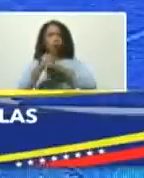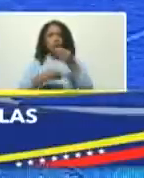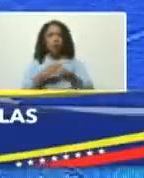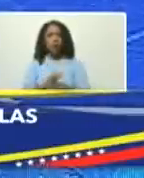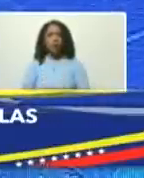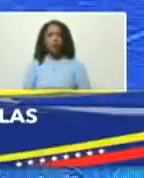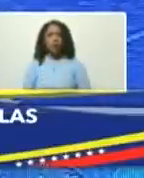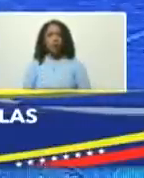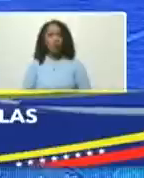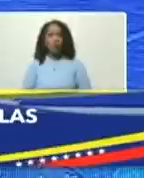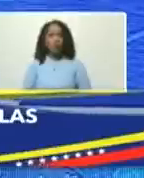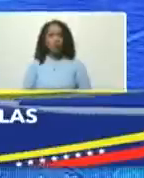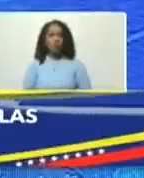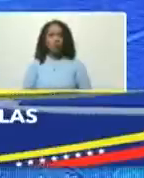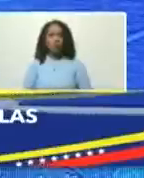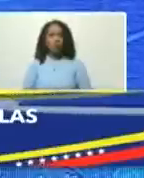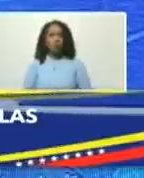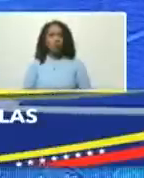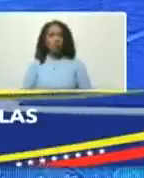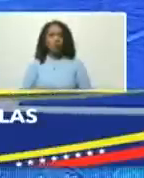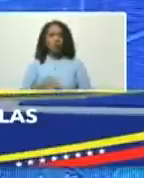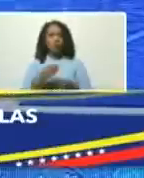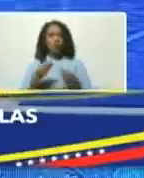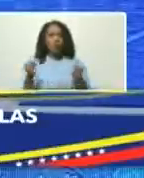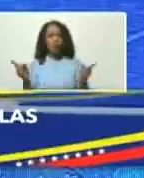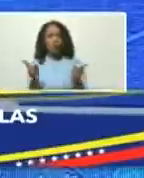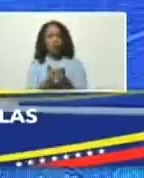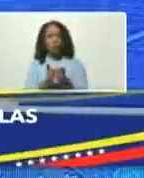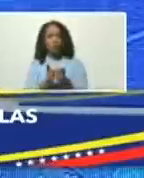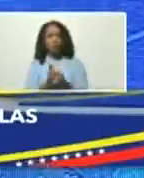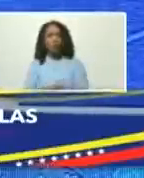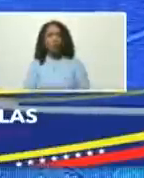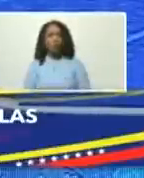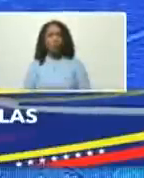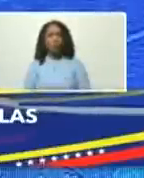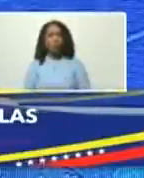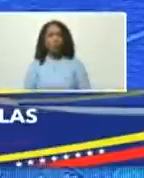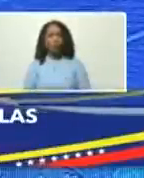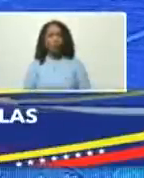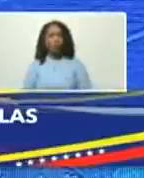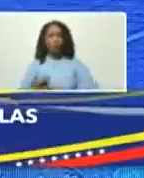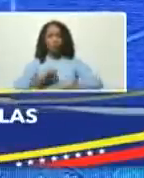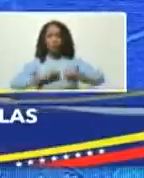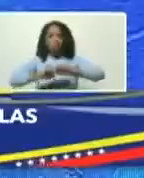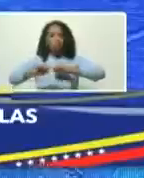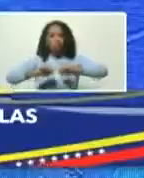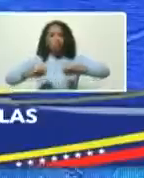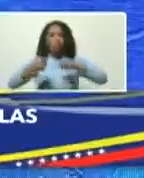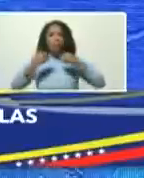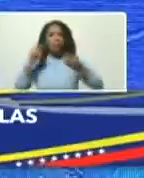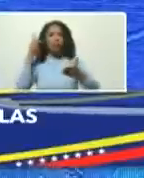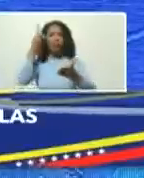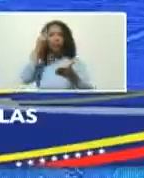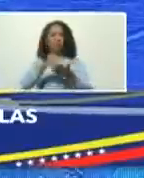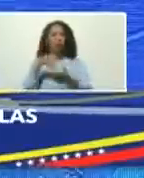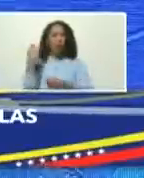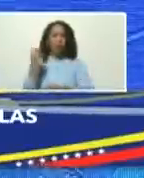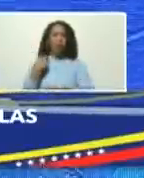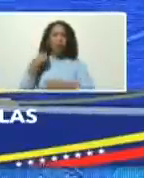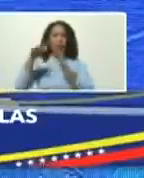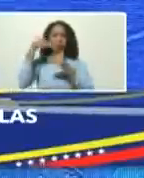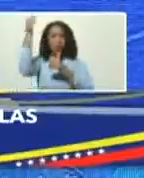la simplificación de los trámites para la llegada de la inversión